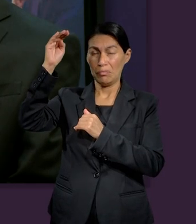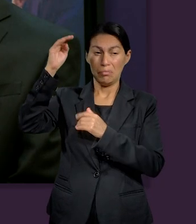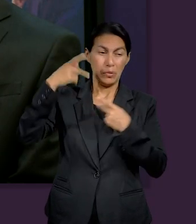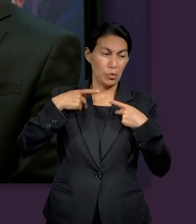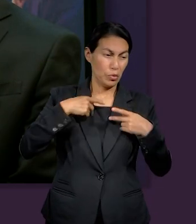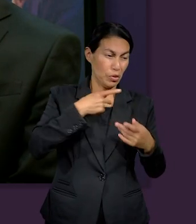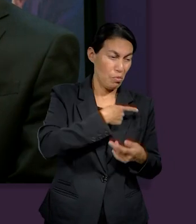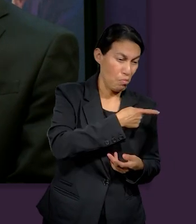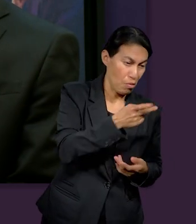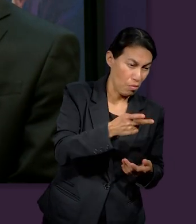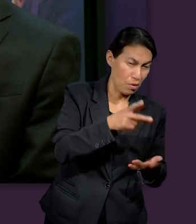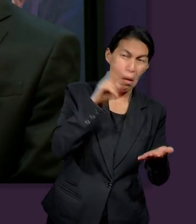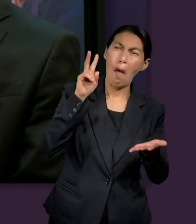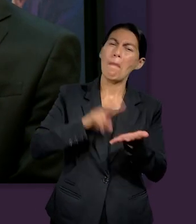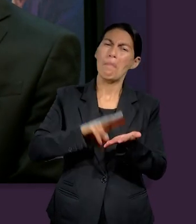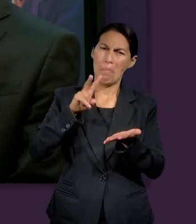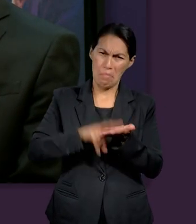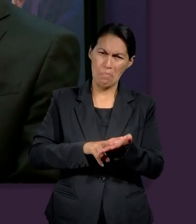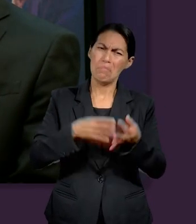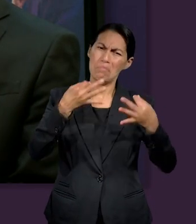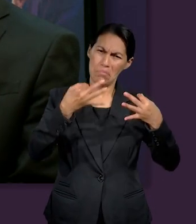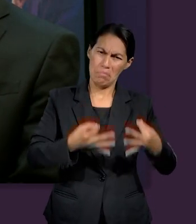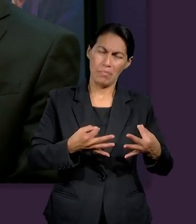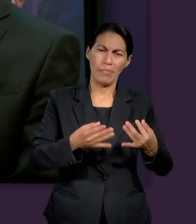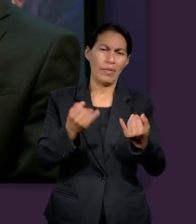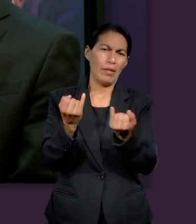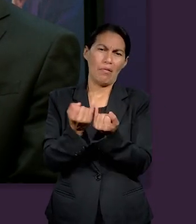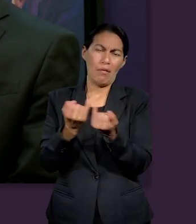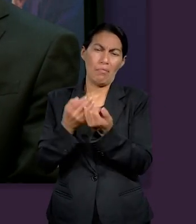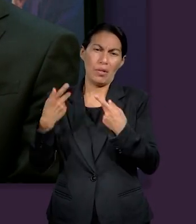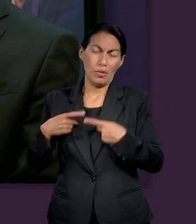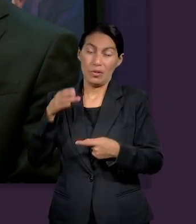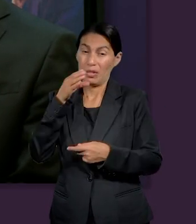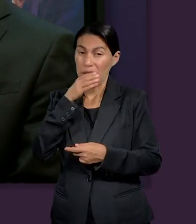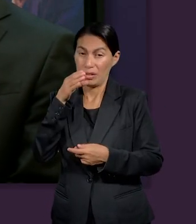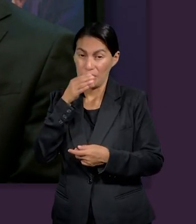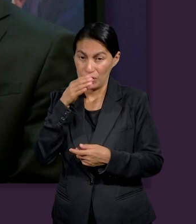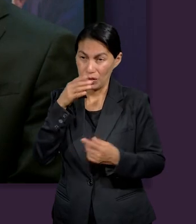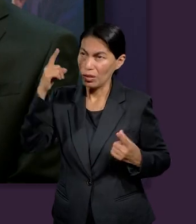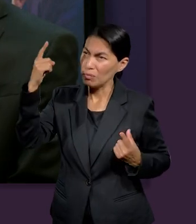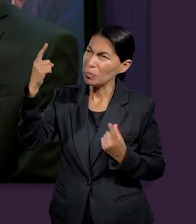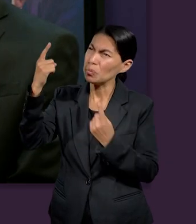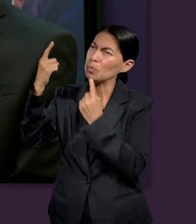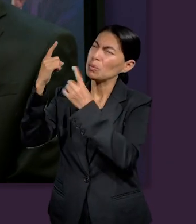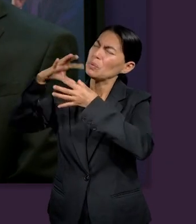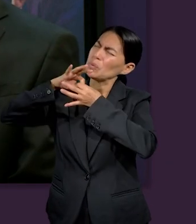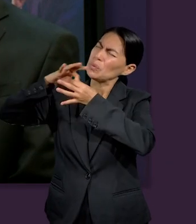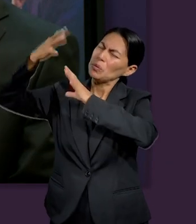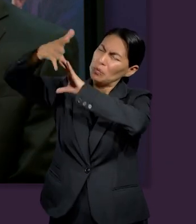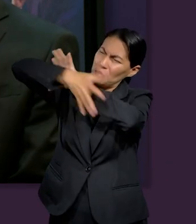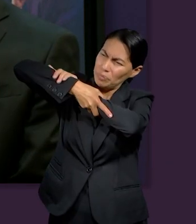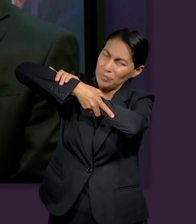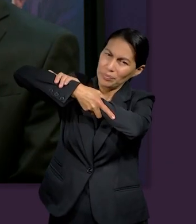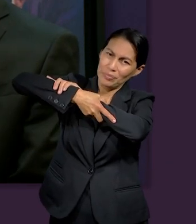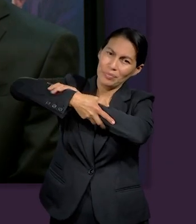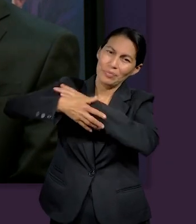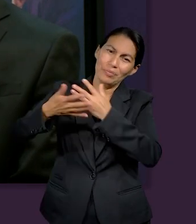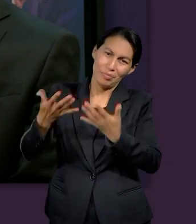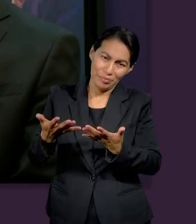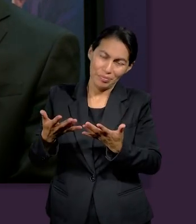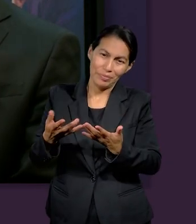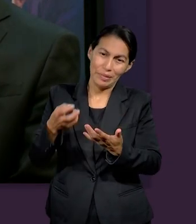nuestro Señor los pobres son algo muy importante pero de igual forma que un verdadero cristiano que tiene un encuentro salvador